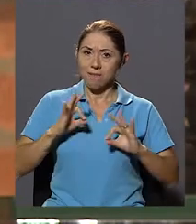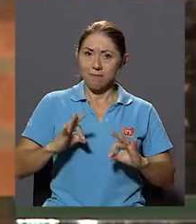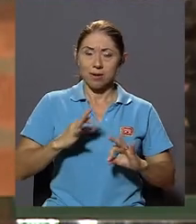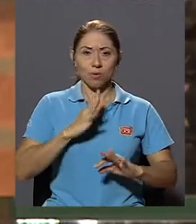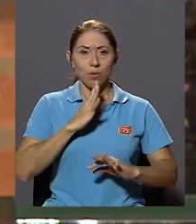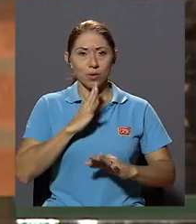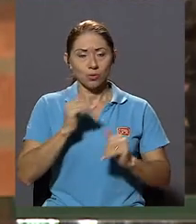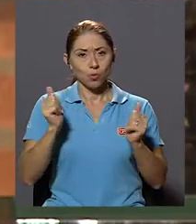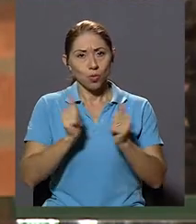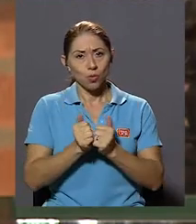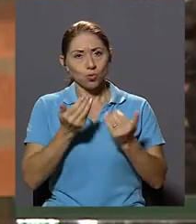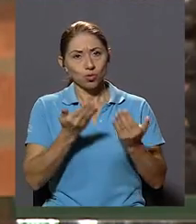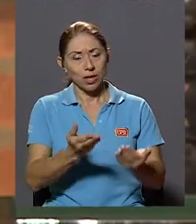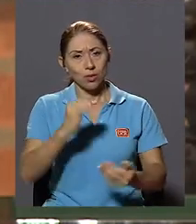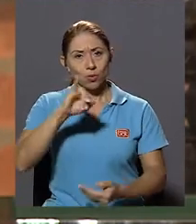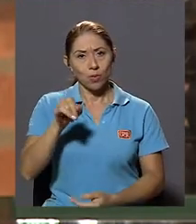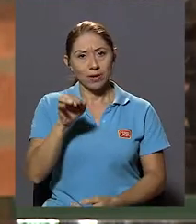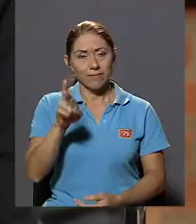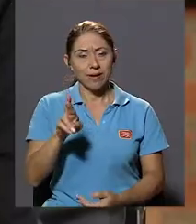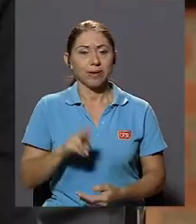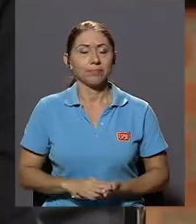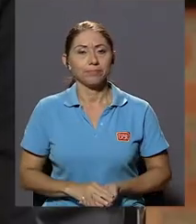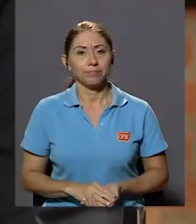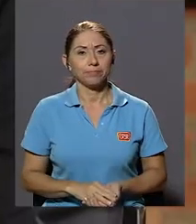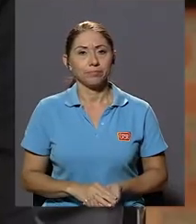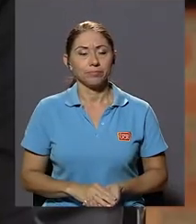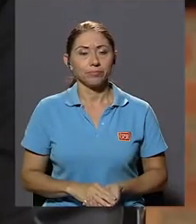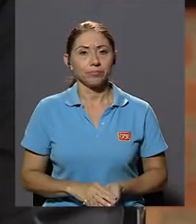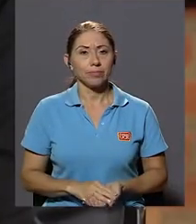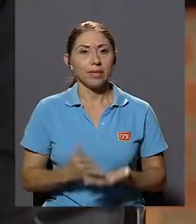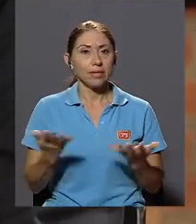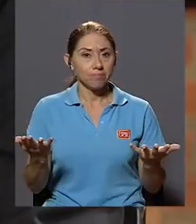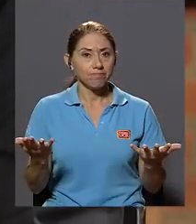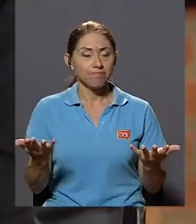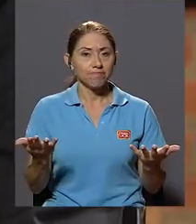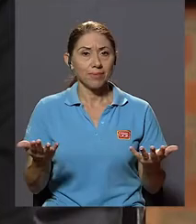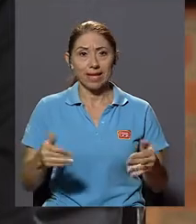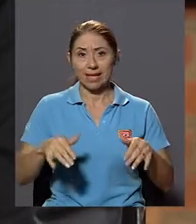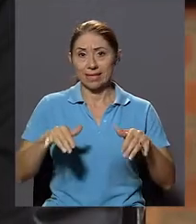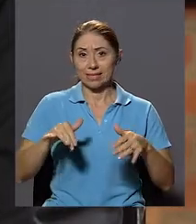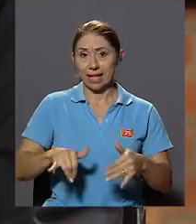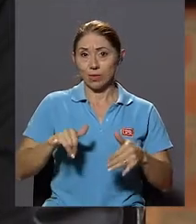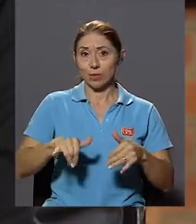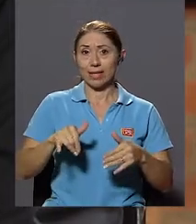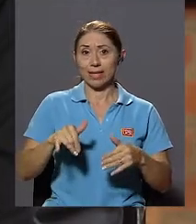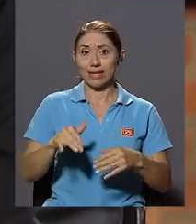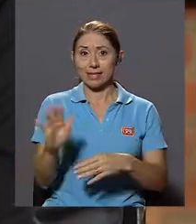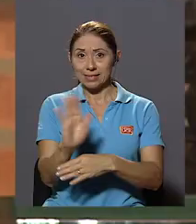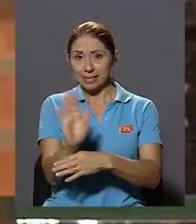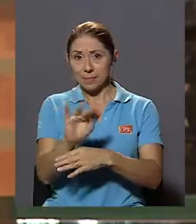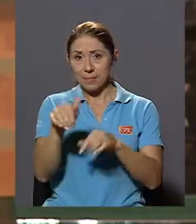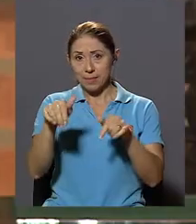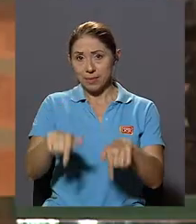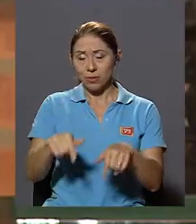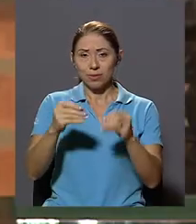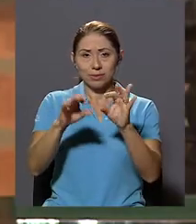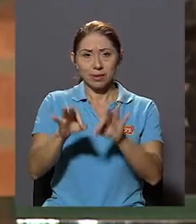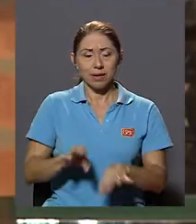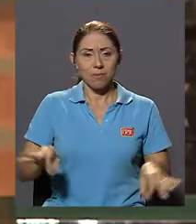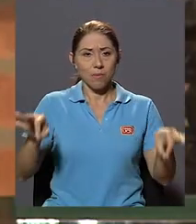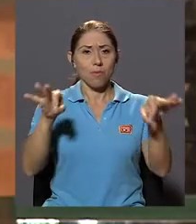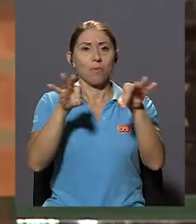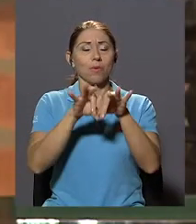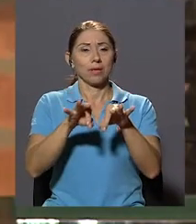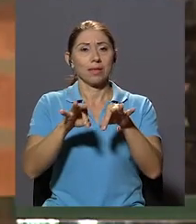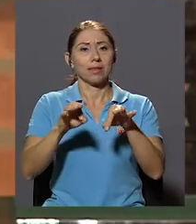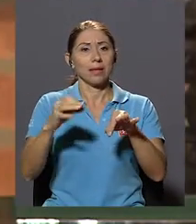Cuando converso con usted, don Juan Rafael Y por supuesto estando en este medio Que es tan